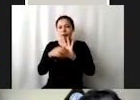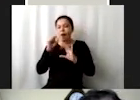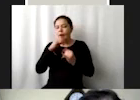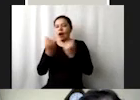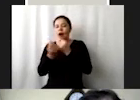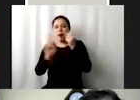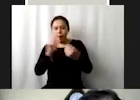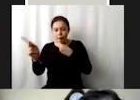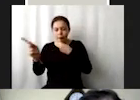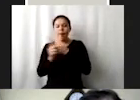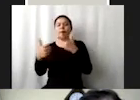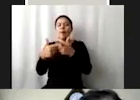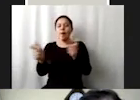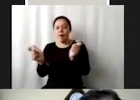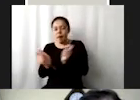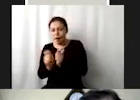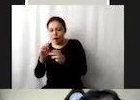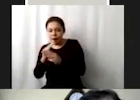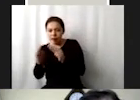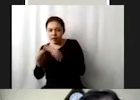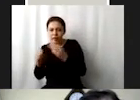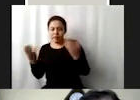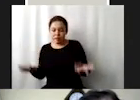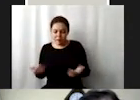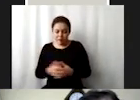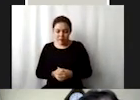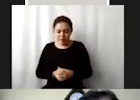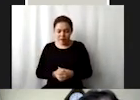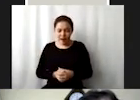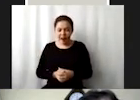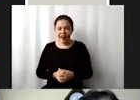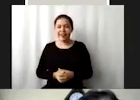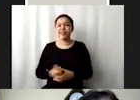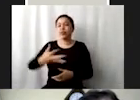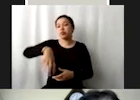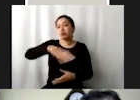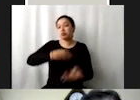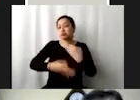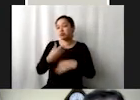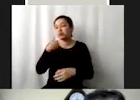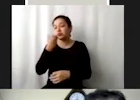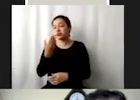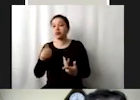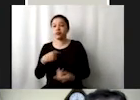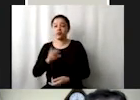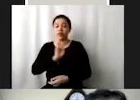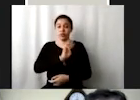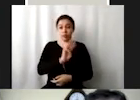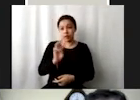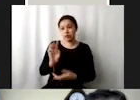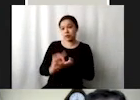grupo de instrumentos y todo lo que quieran buscar por acá entonces les paso el